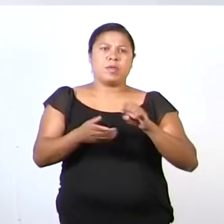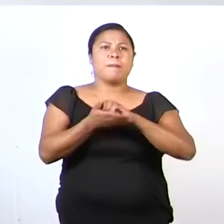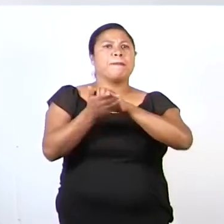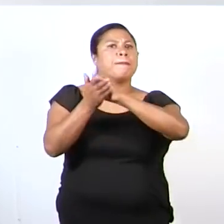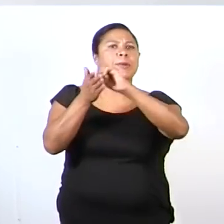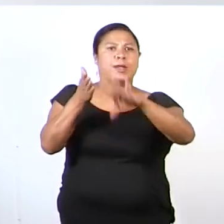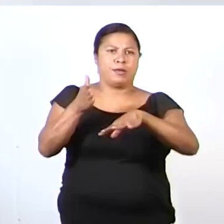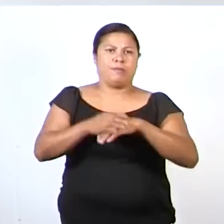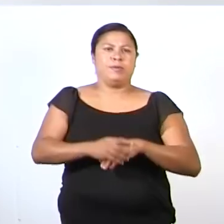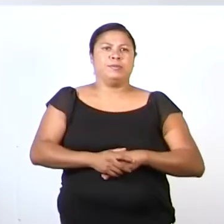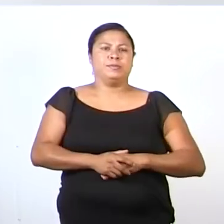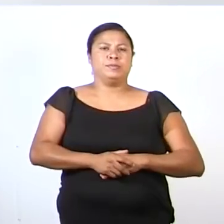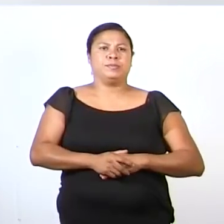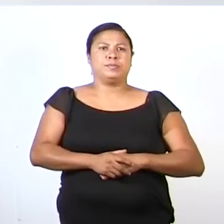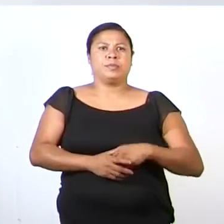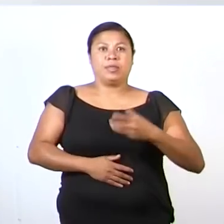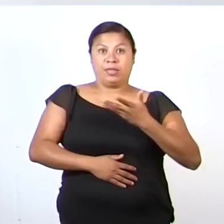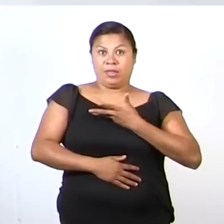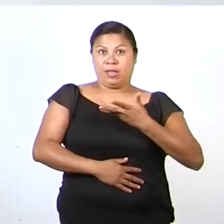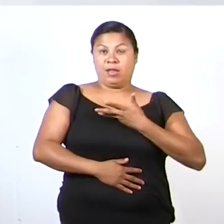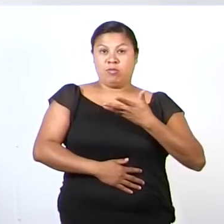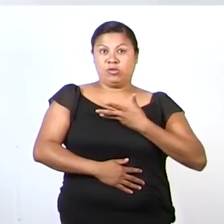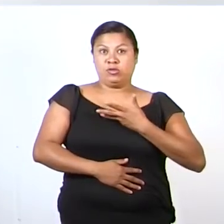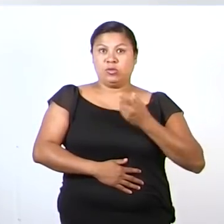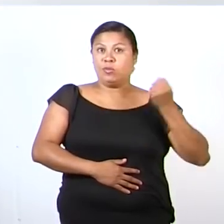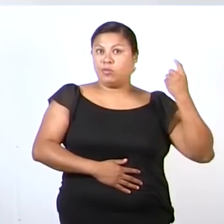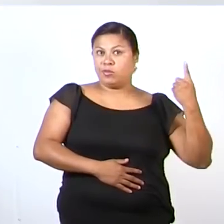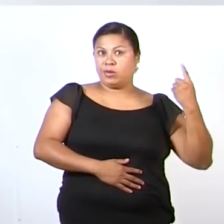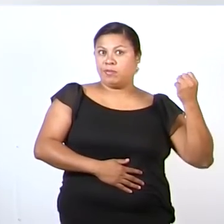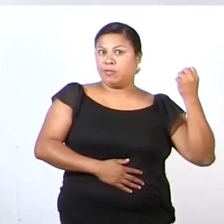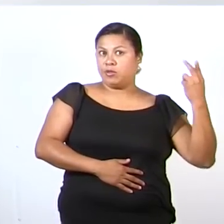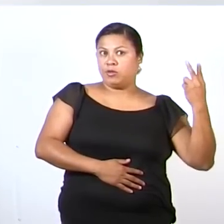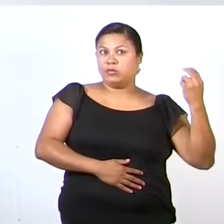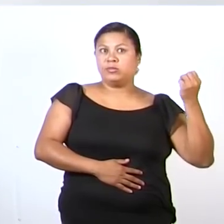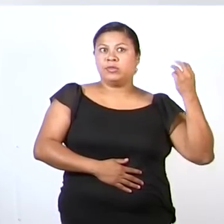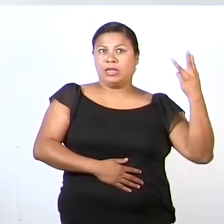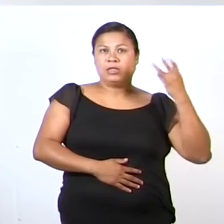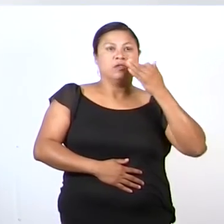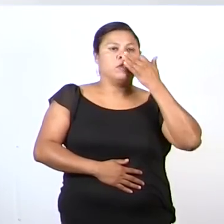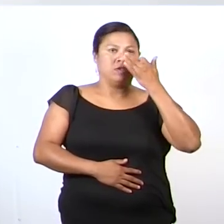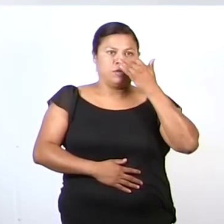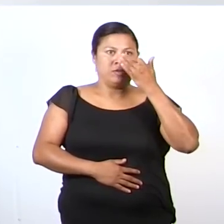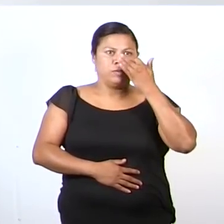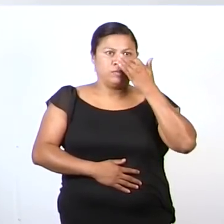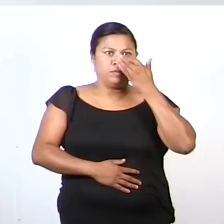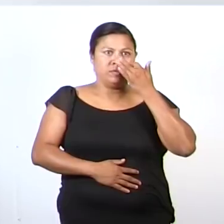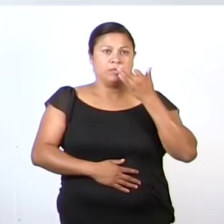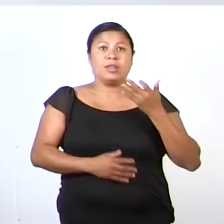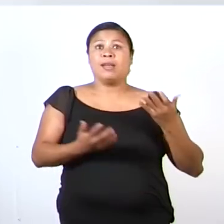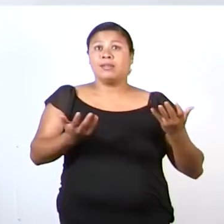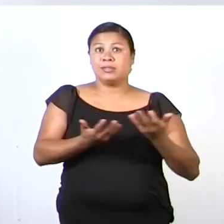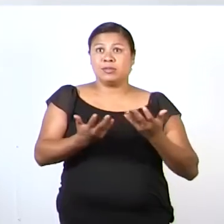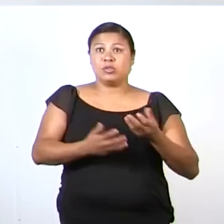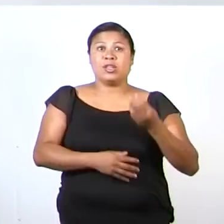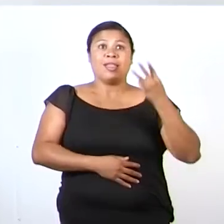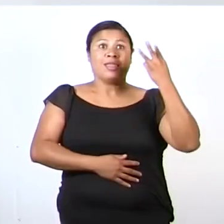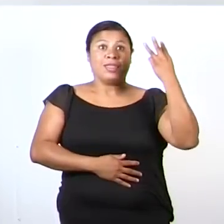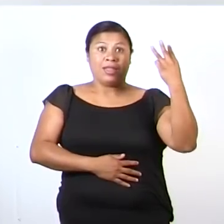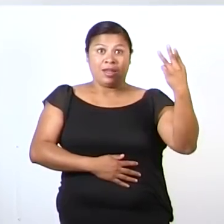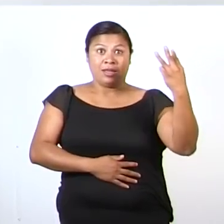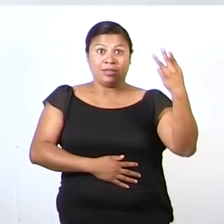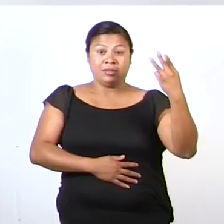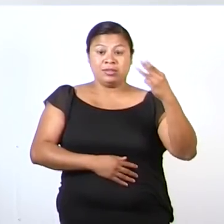manera. Tengo una, dos, tres flores. Y formamos de manera